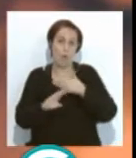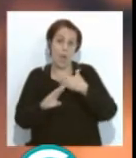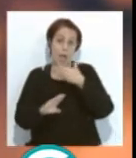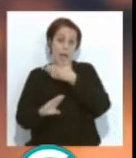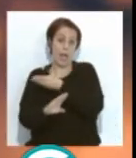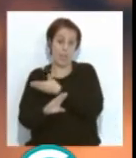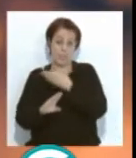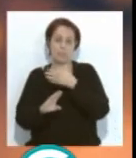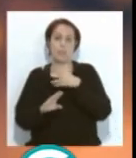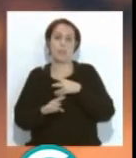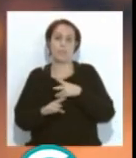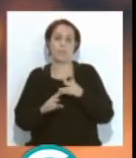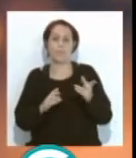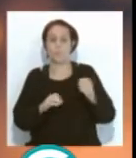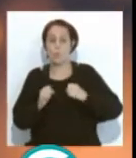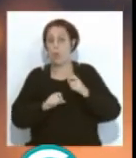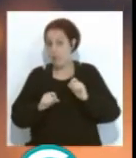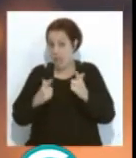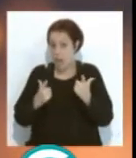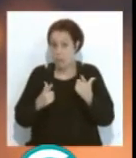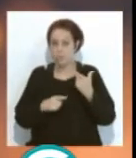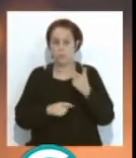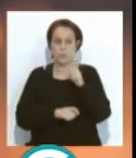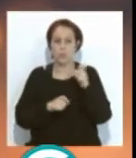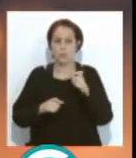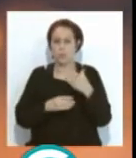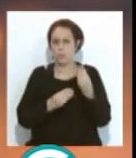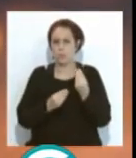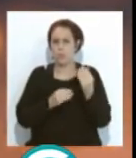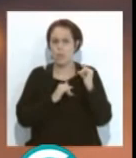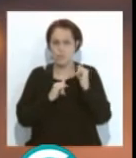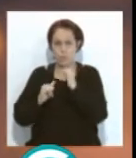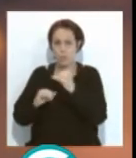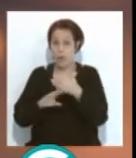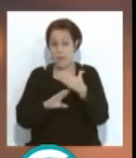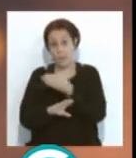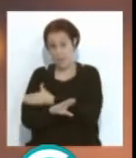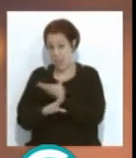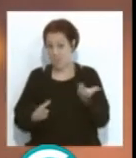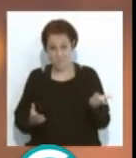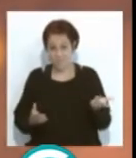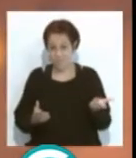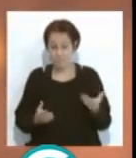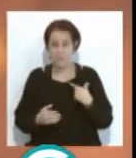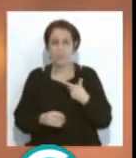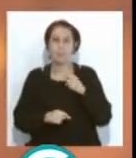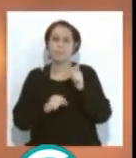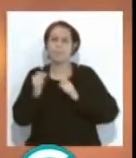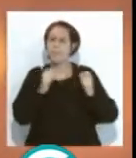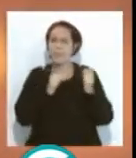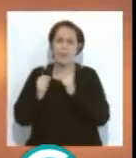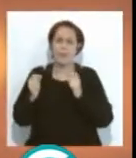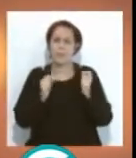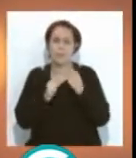al certamen. Y hay muchísima gente que disfruta muchísimo más con las preliminares, que tampoco es un debate que